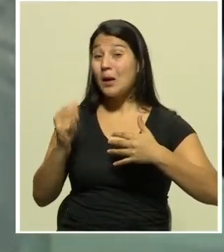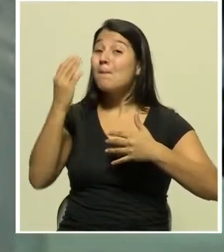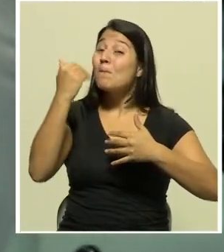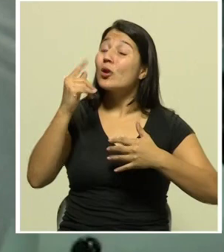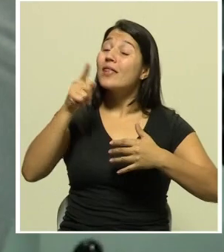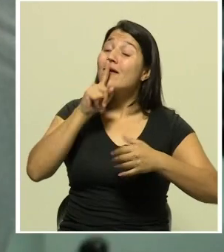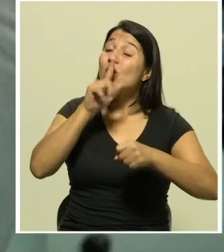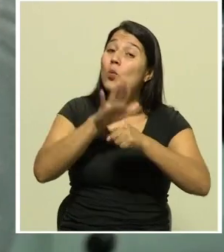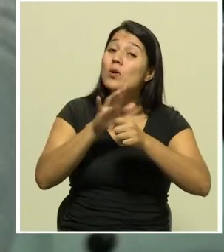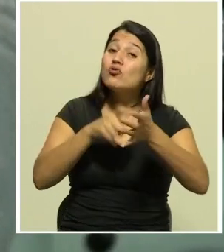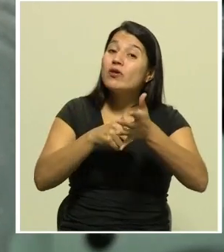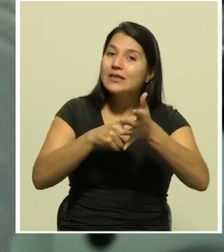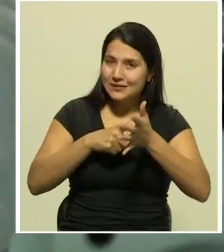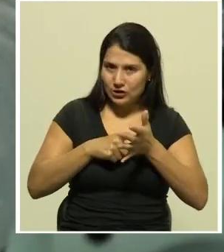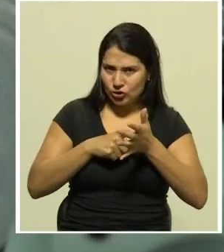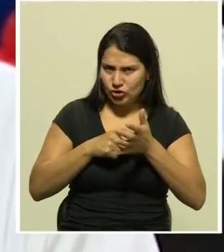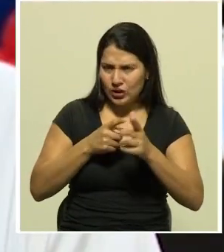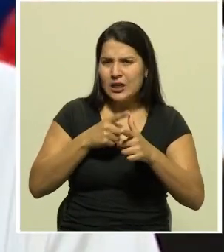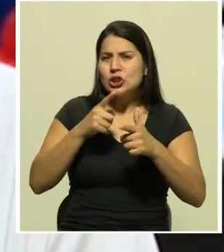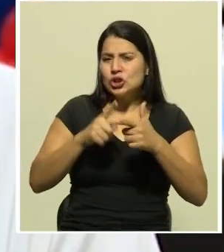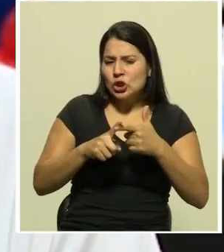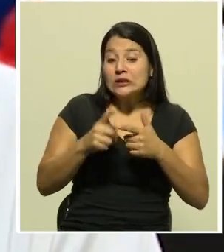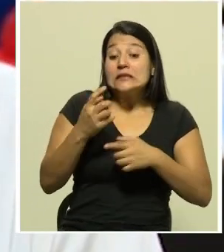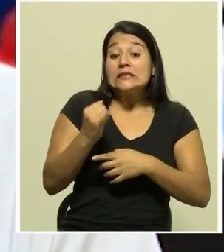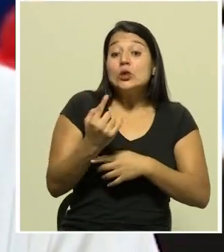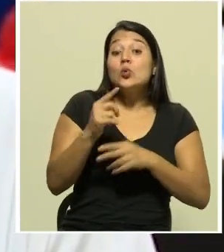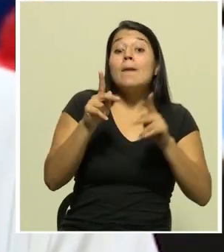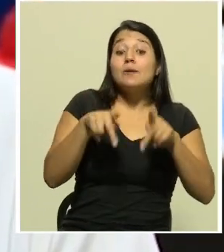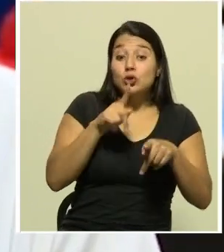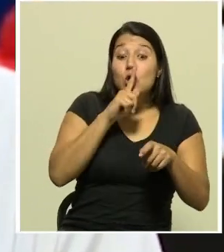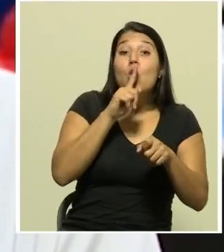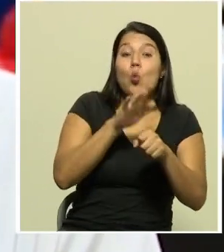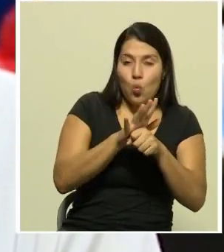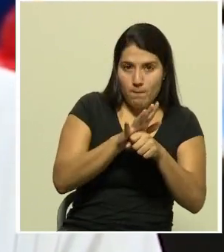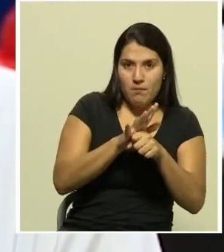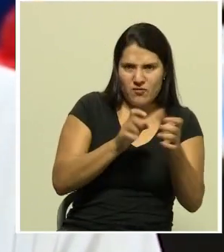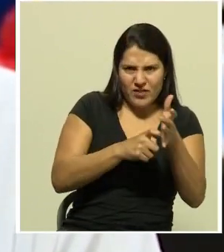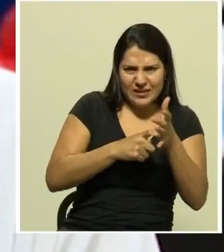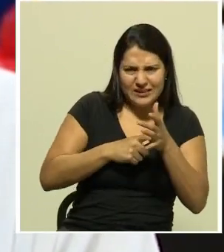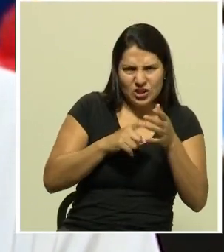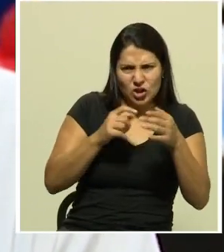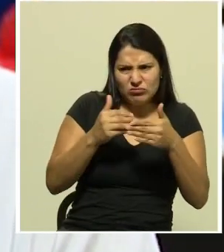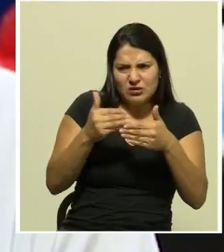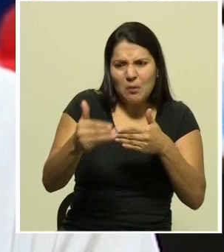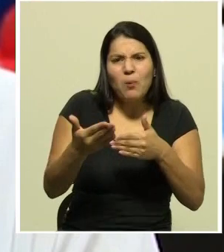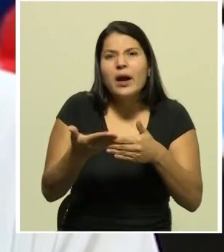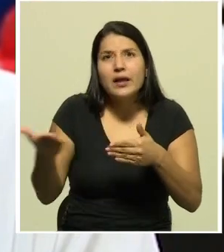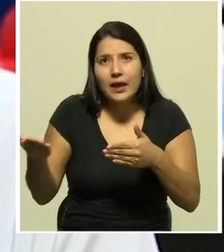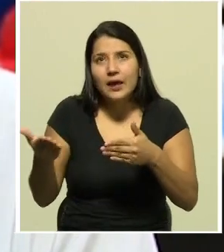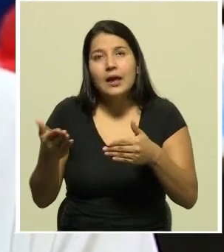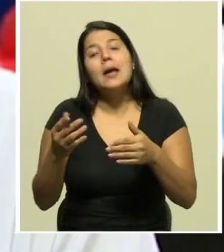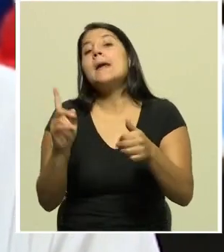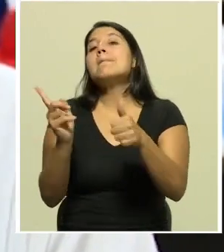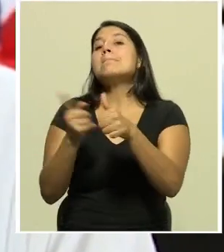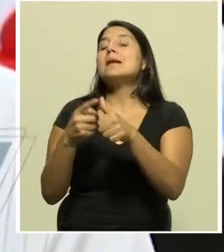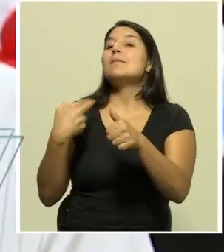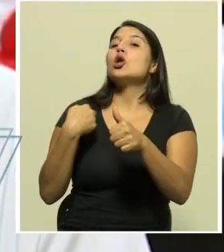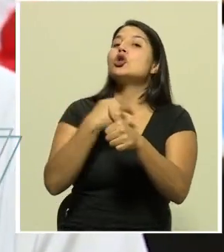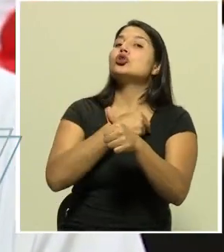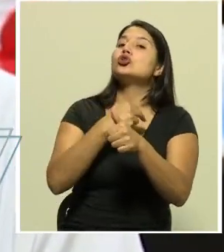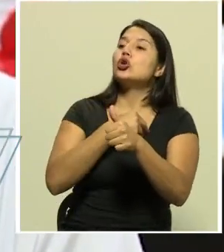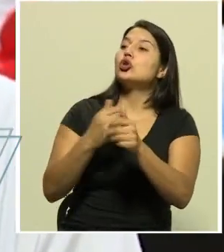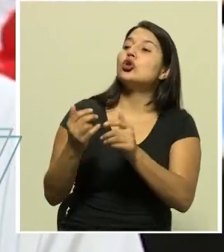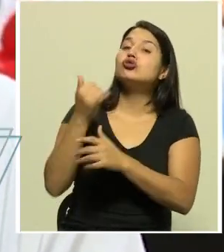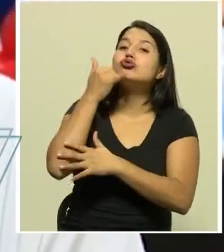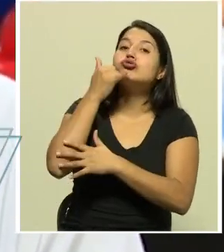¿cuál es el proceso que debe pasar? El primer paso es que nosotros los contactamos. A partir de las listas de personas recuperadas, nosotros